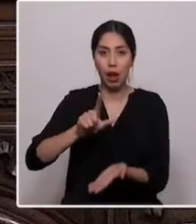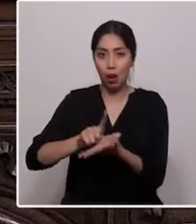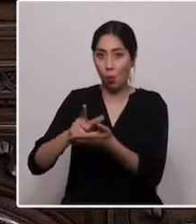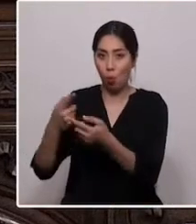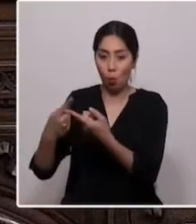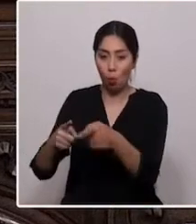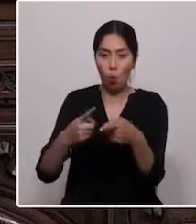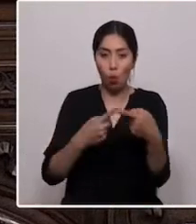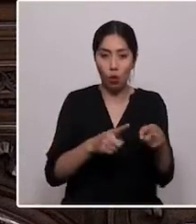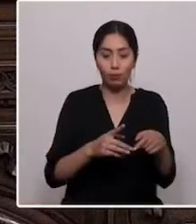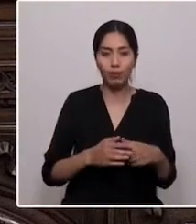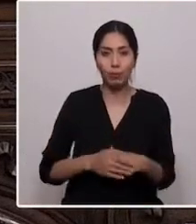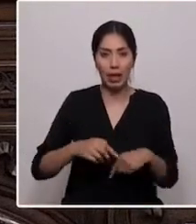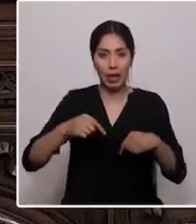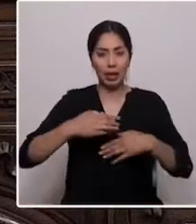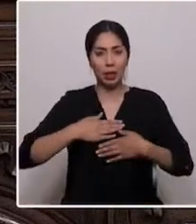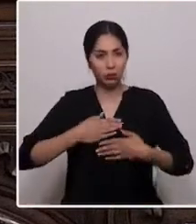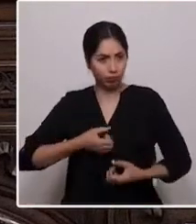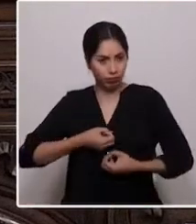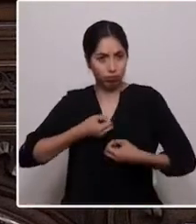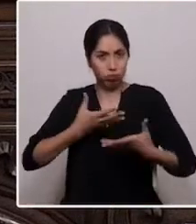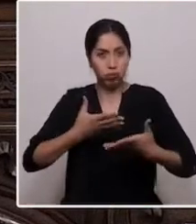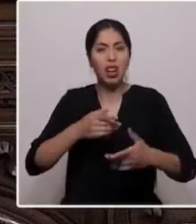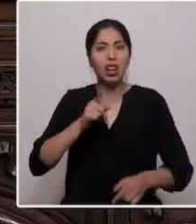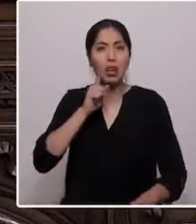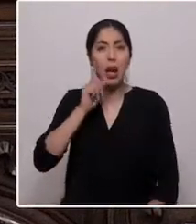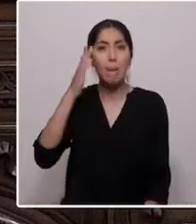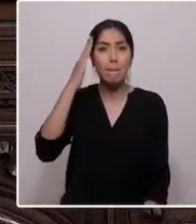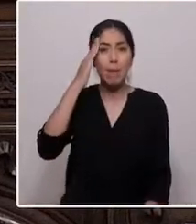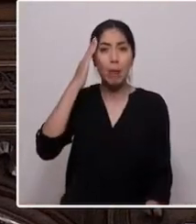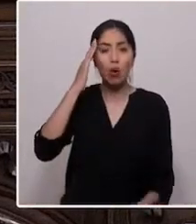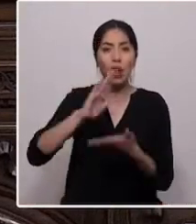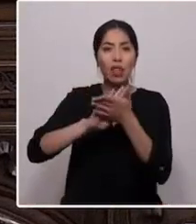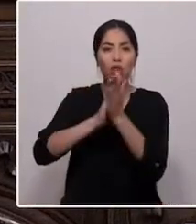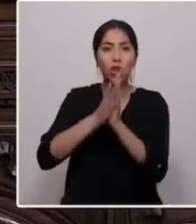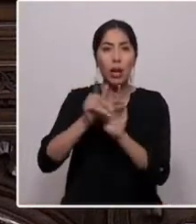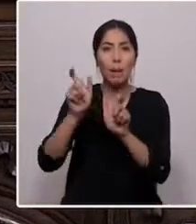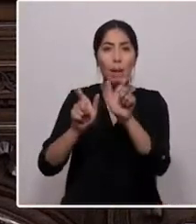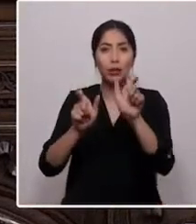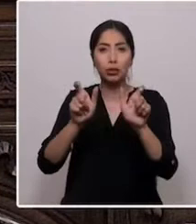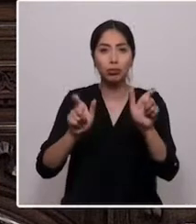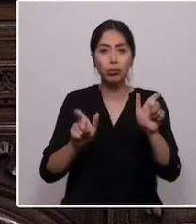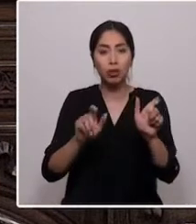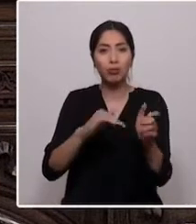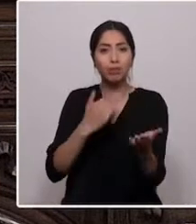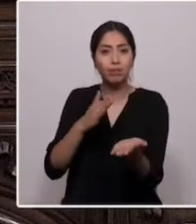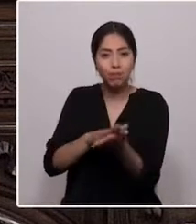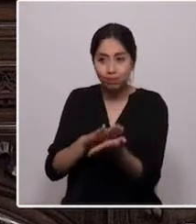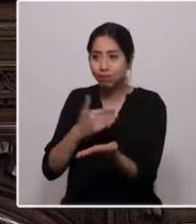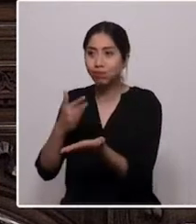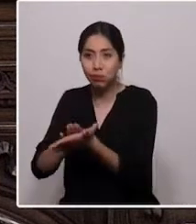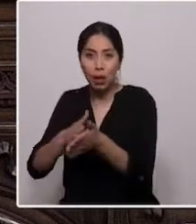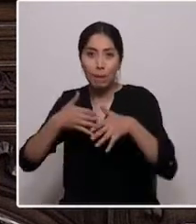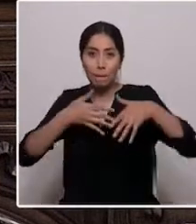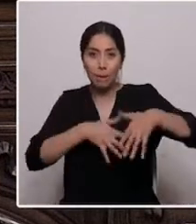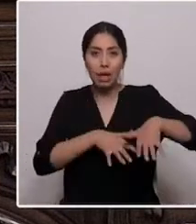Dedico este mensaje a la memoria de todos los compatriotas caídos durante las manifestaciones,